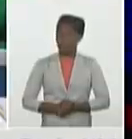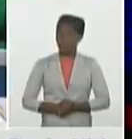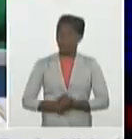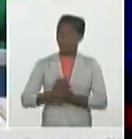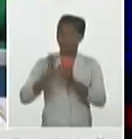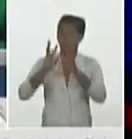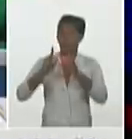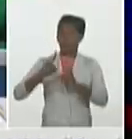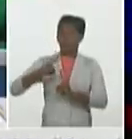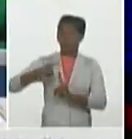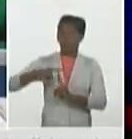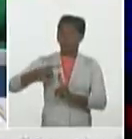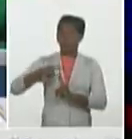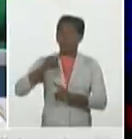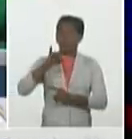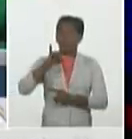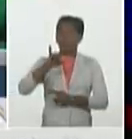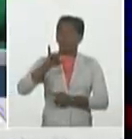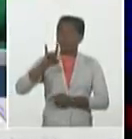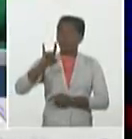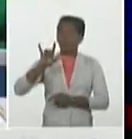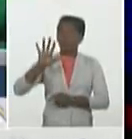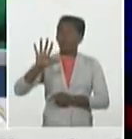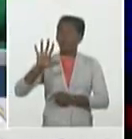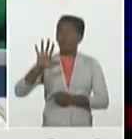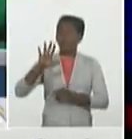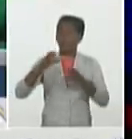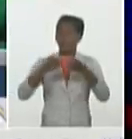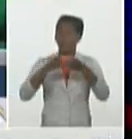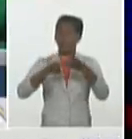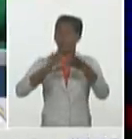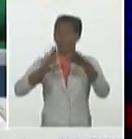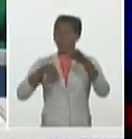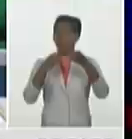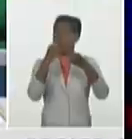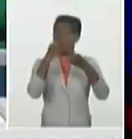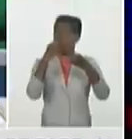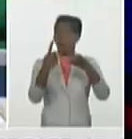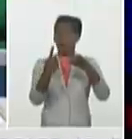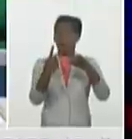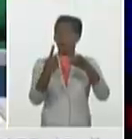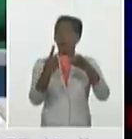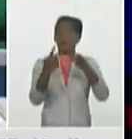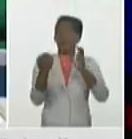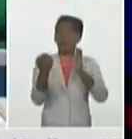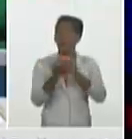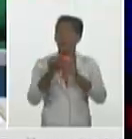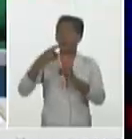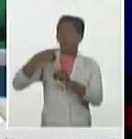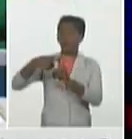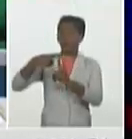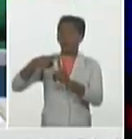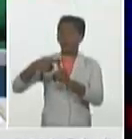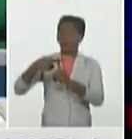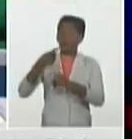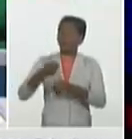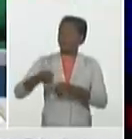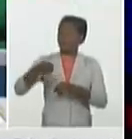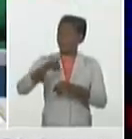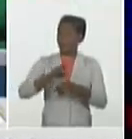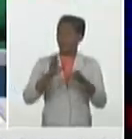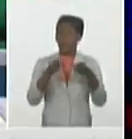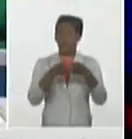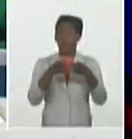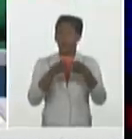995 menores de un año diagnosticados en nuestro país y ayer de los 12 menores 9